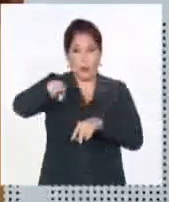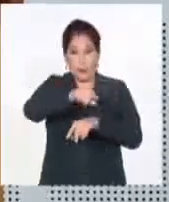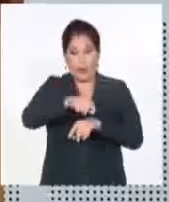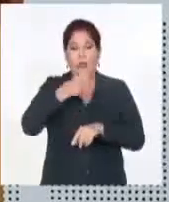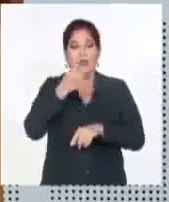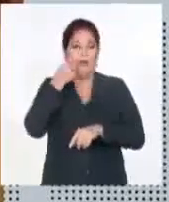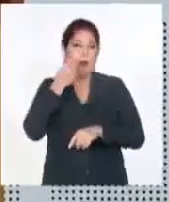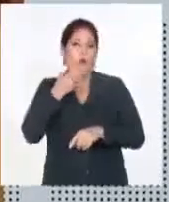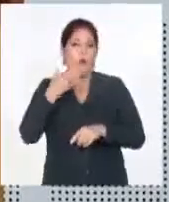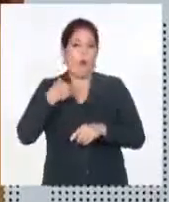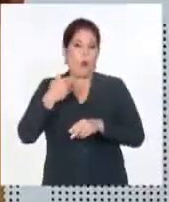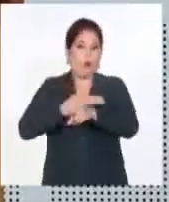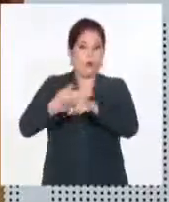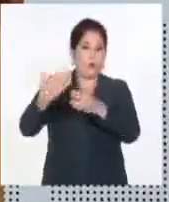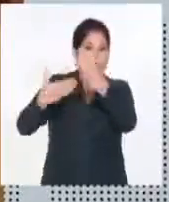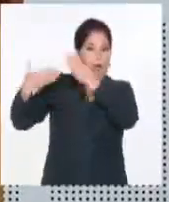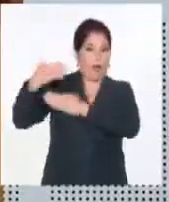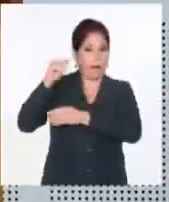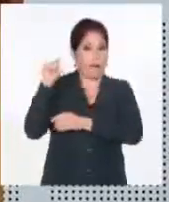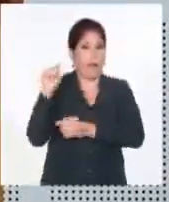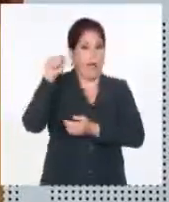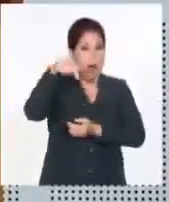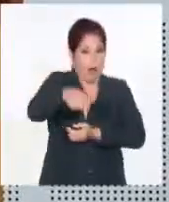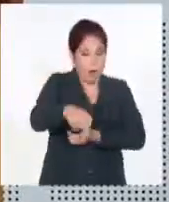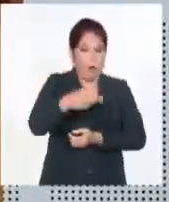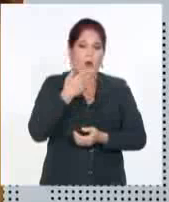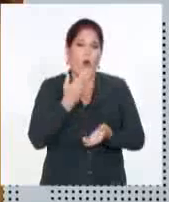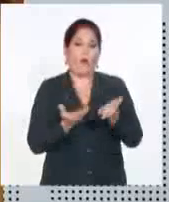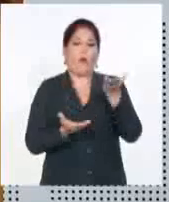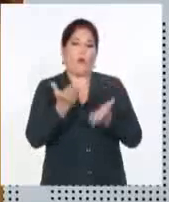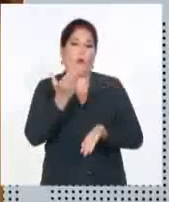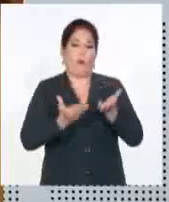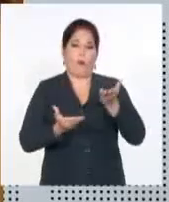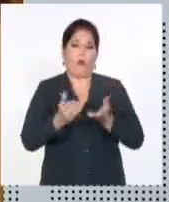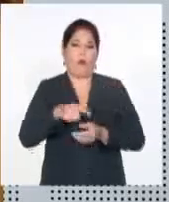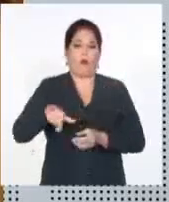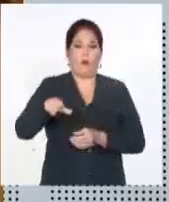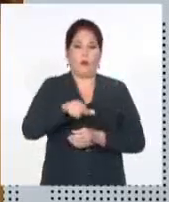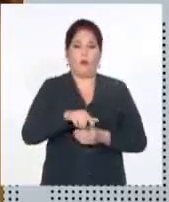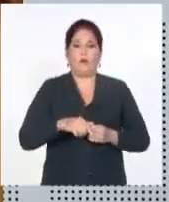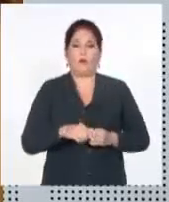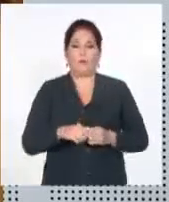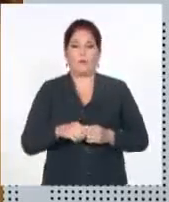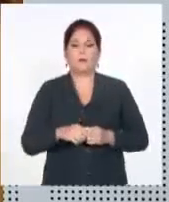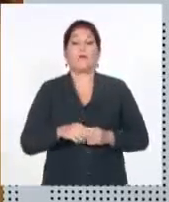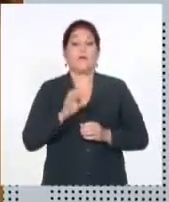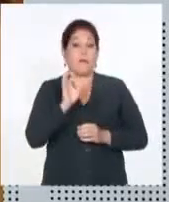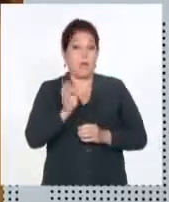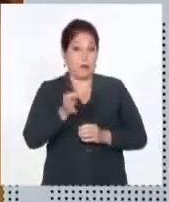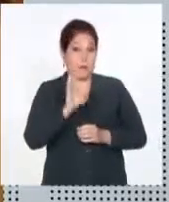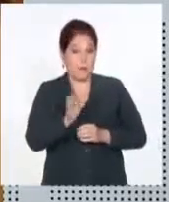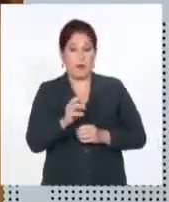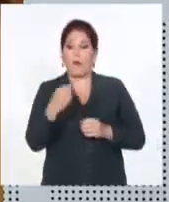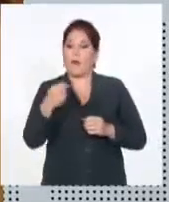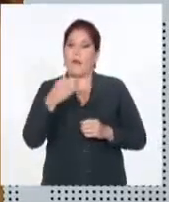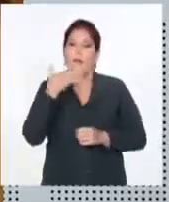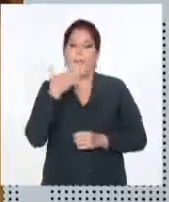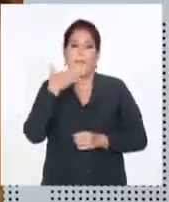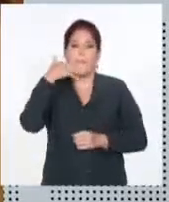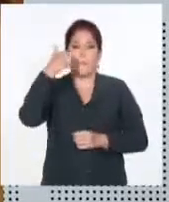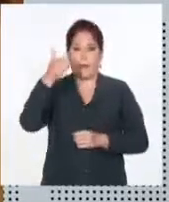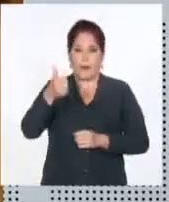prospectivos y mover los factores claves del cambio, hacia las direcciones más favorables